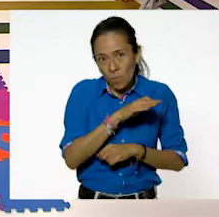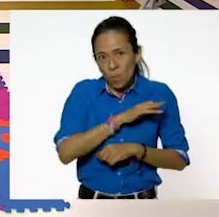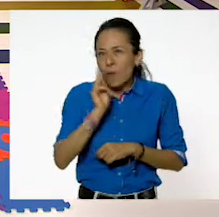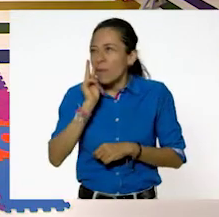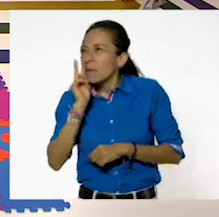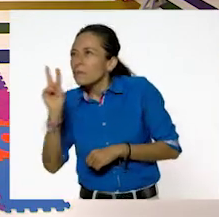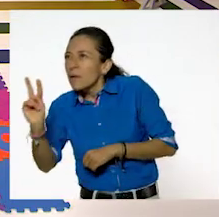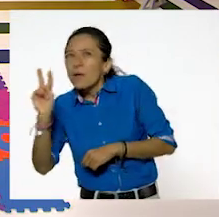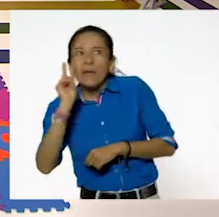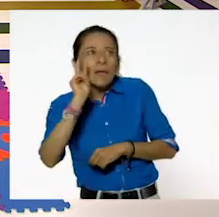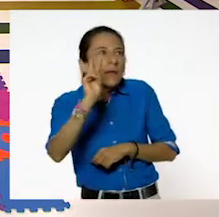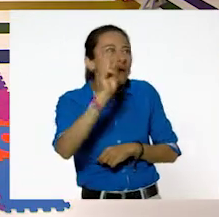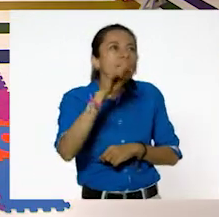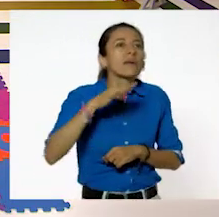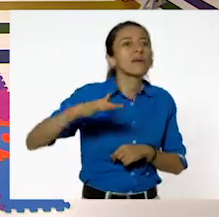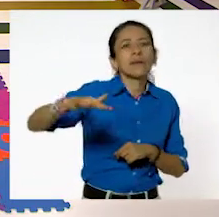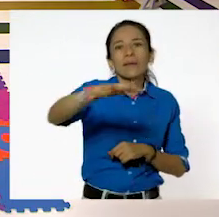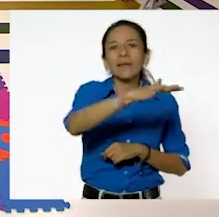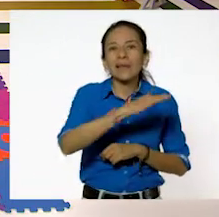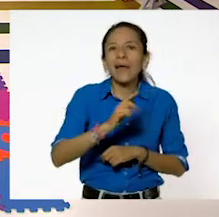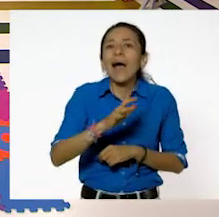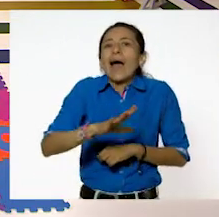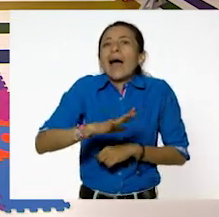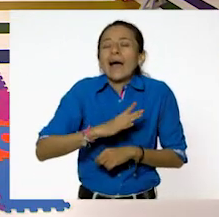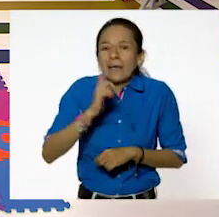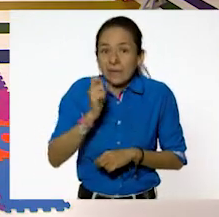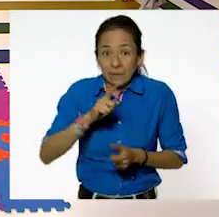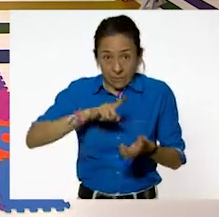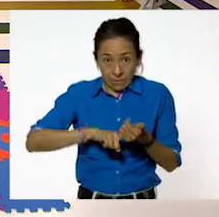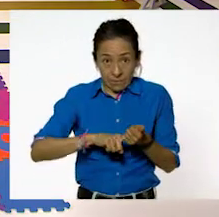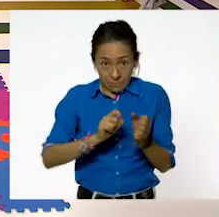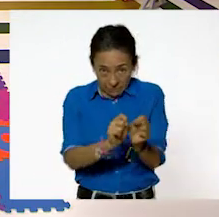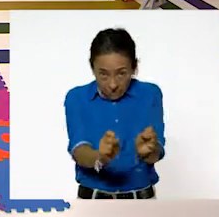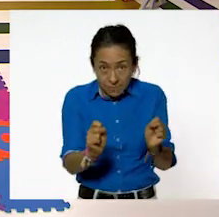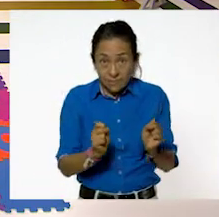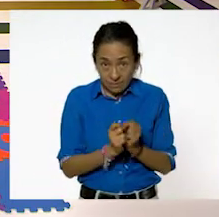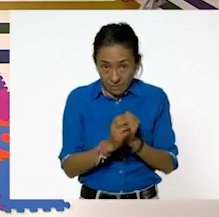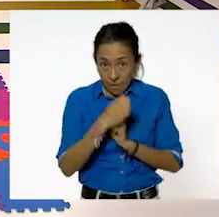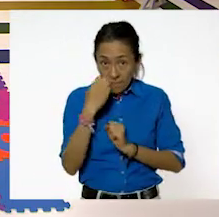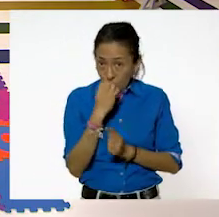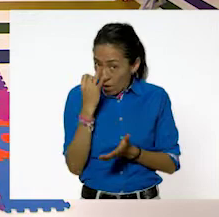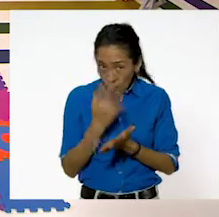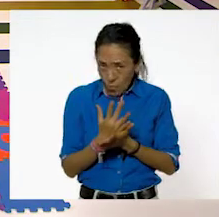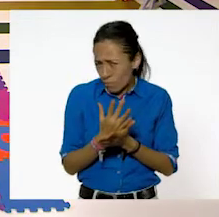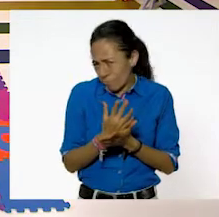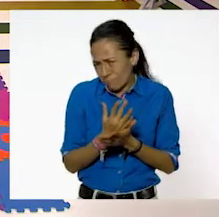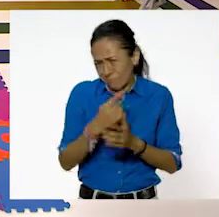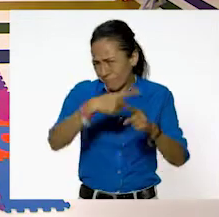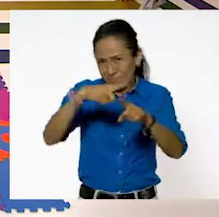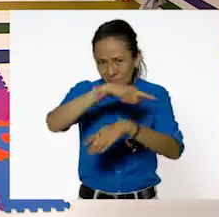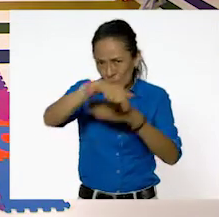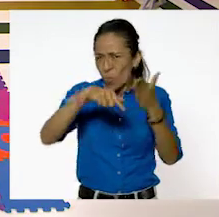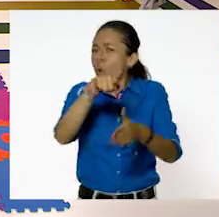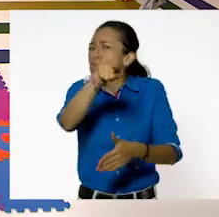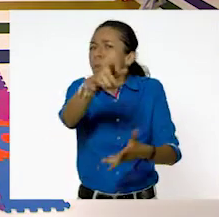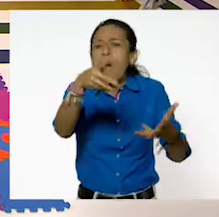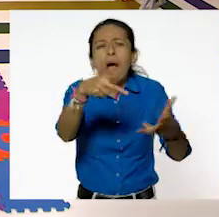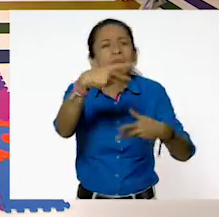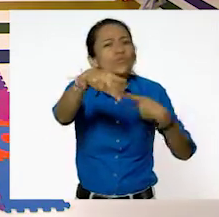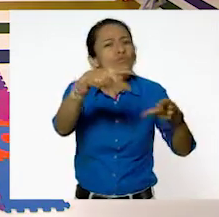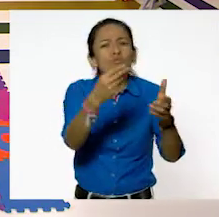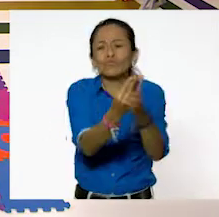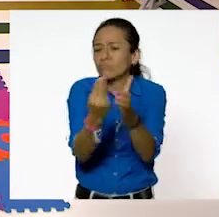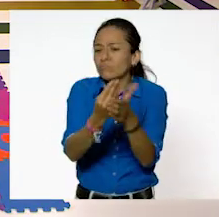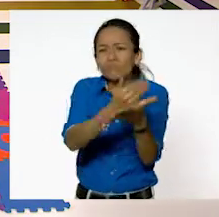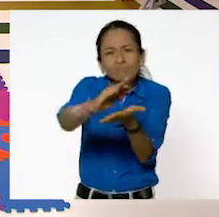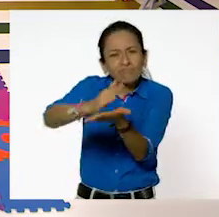clasificarlo. No solamente los que tenemos aquí en el salón de clases. Tú haz tu propia clasificación. Pero, ¿qué les parece si seguimos? A